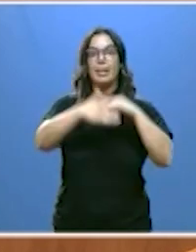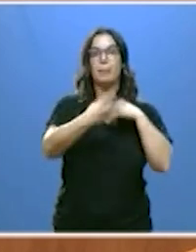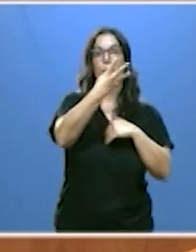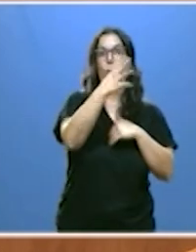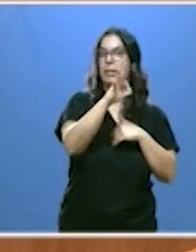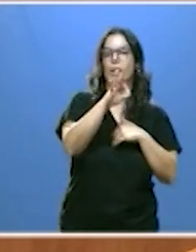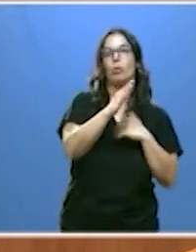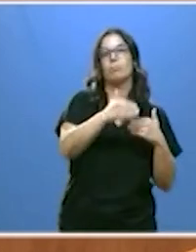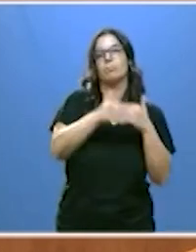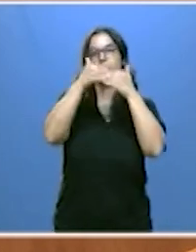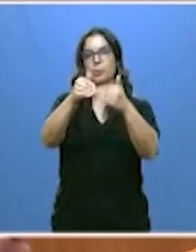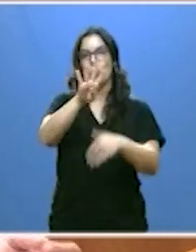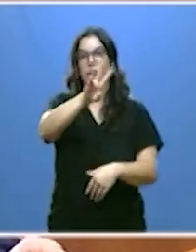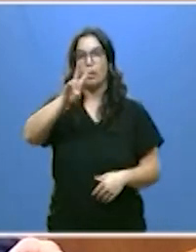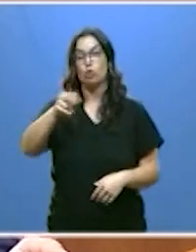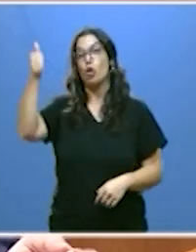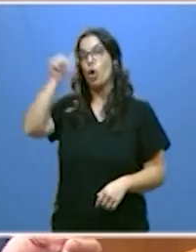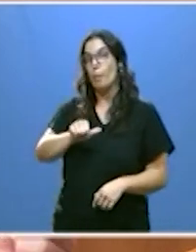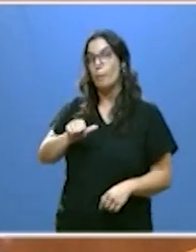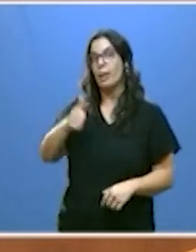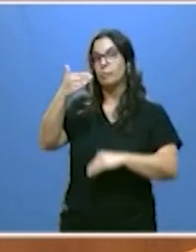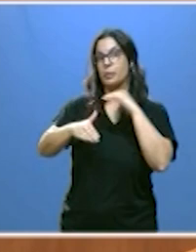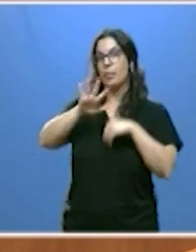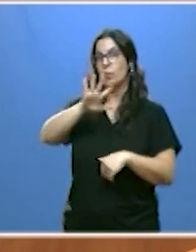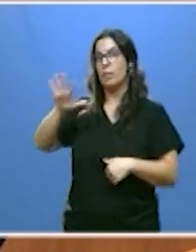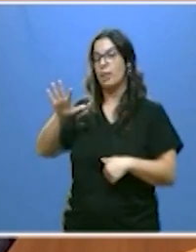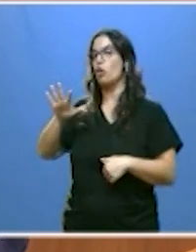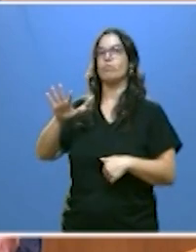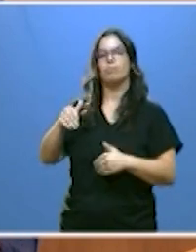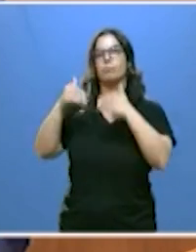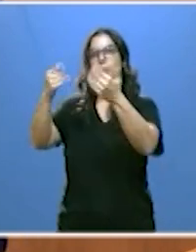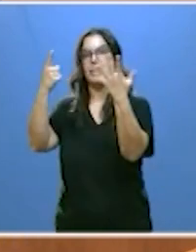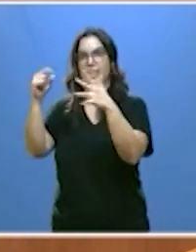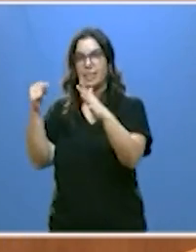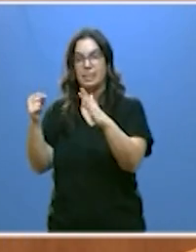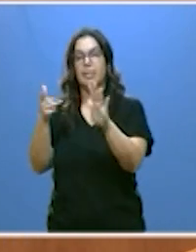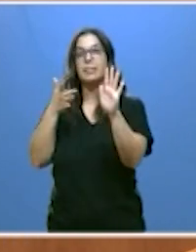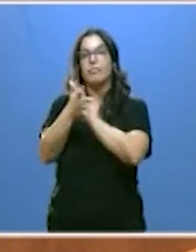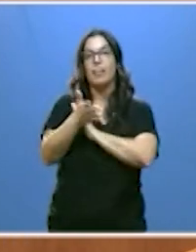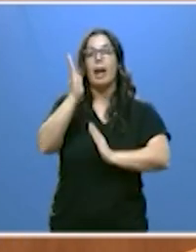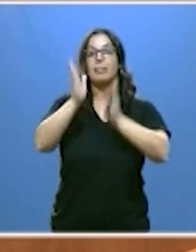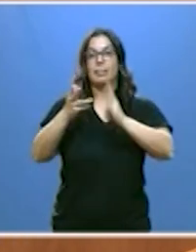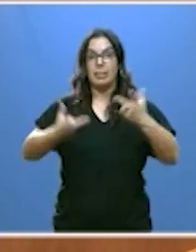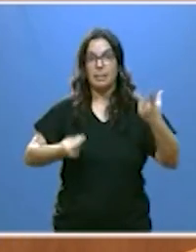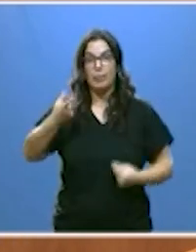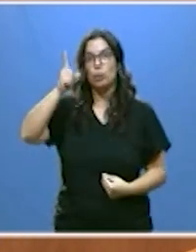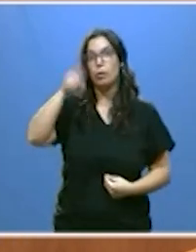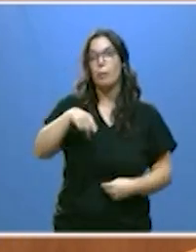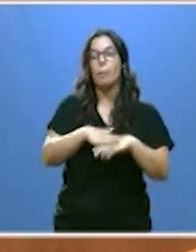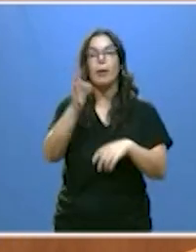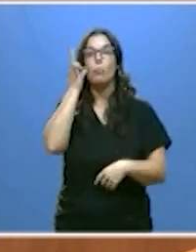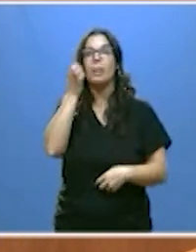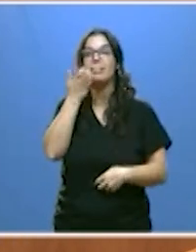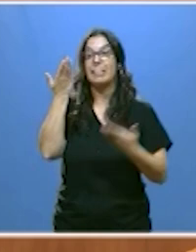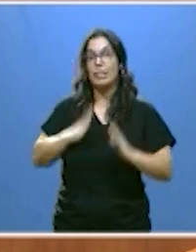42 años y de los hombres de 55 a 60 abriendo los tratamientos también a las mujeres que